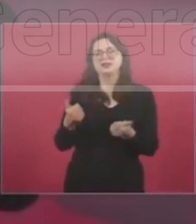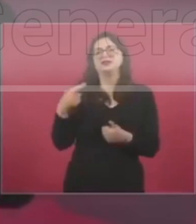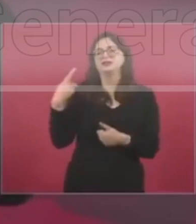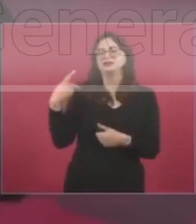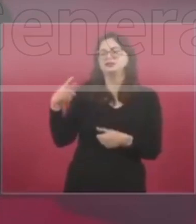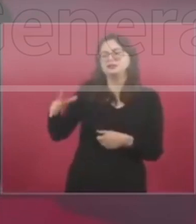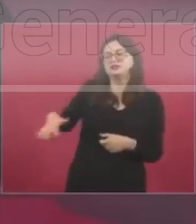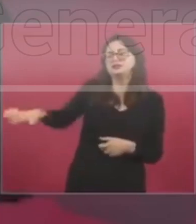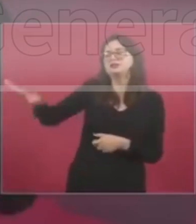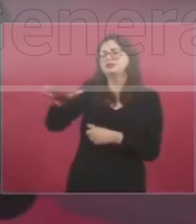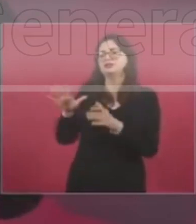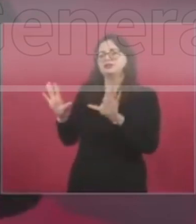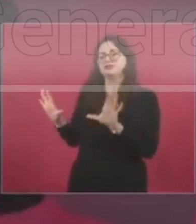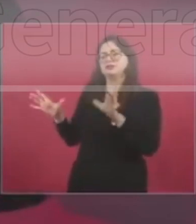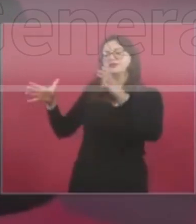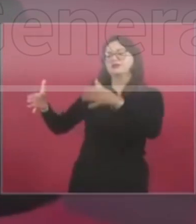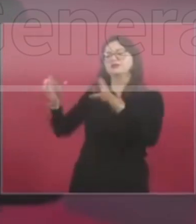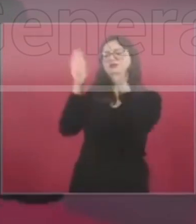entonces